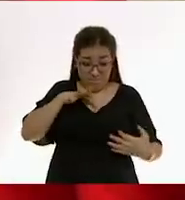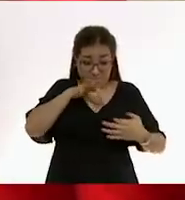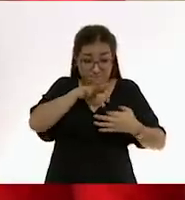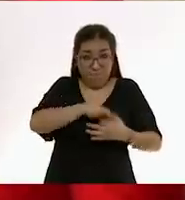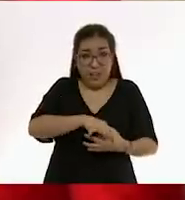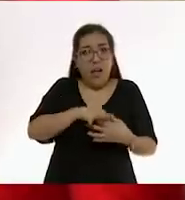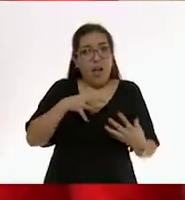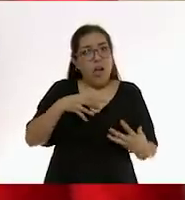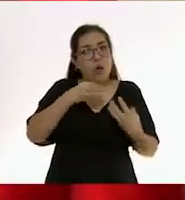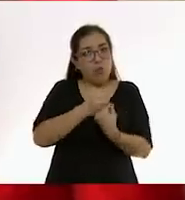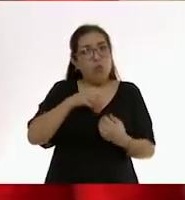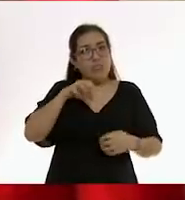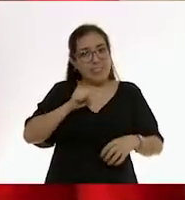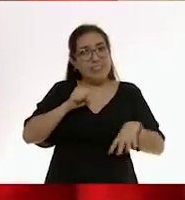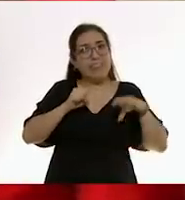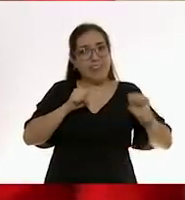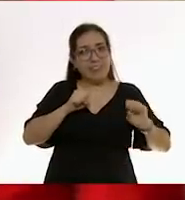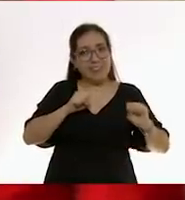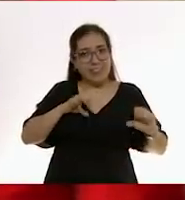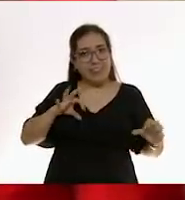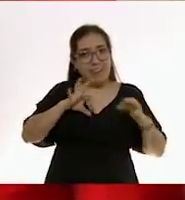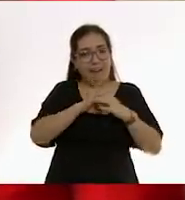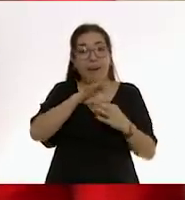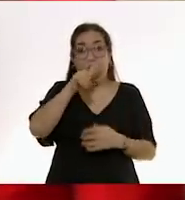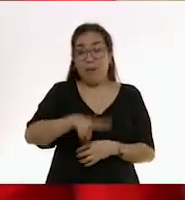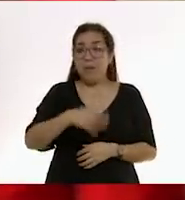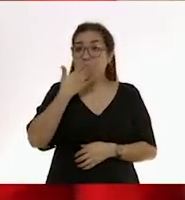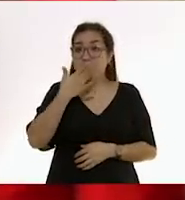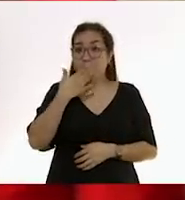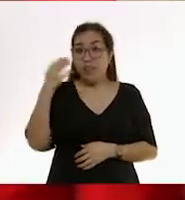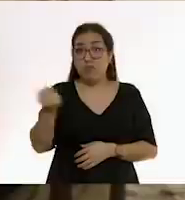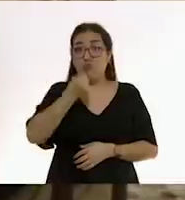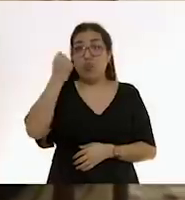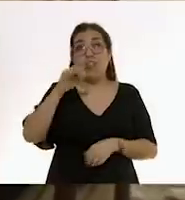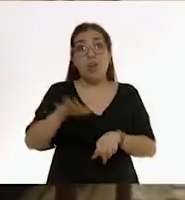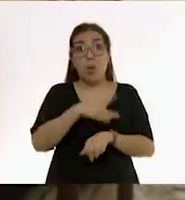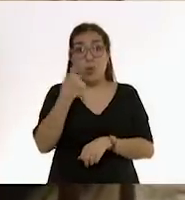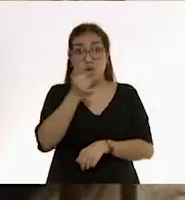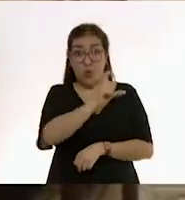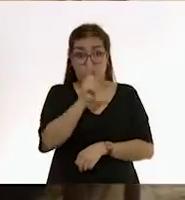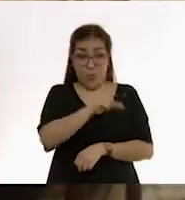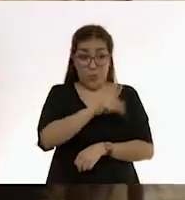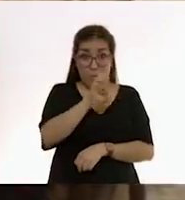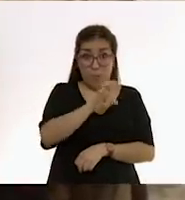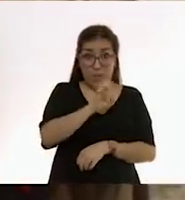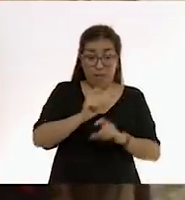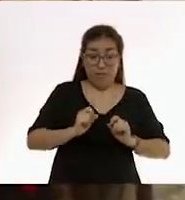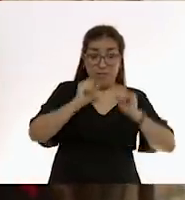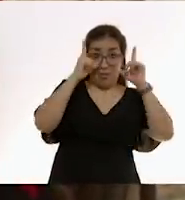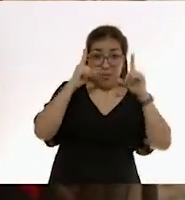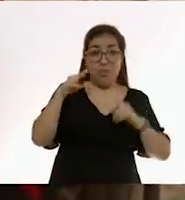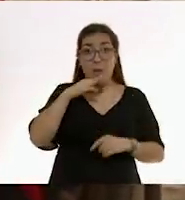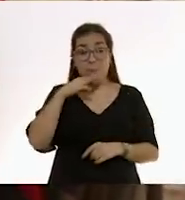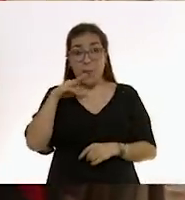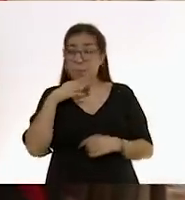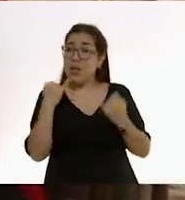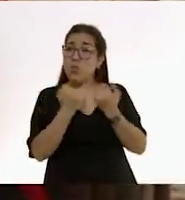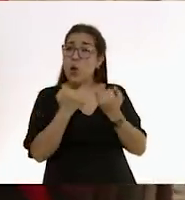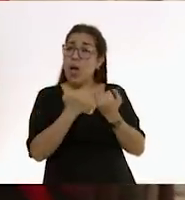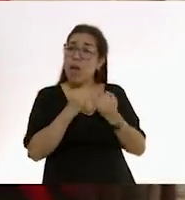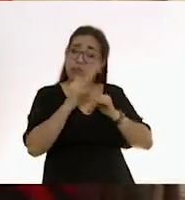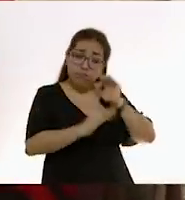Duran 60 minutos las dos al mismo tiempo. Y esto es una gran ventaja, porque cuando el bebé se despierta en fase 1, la mamá está en la misma fase y puede